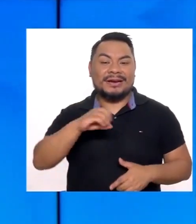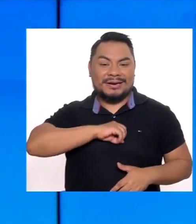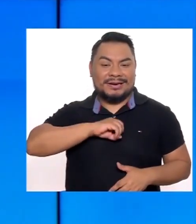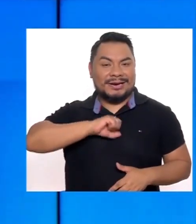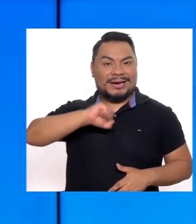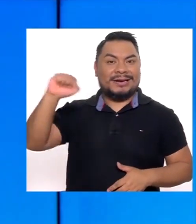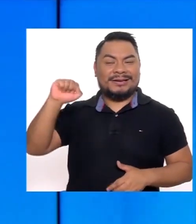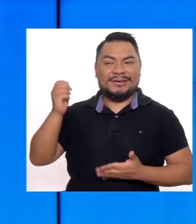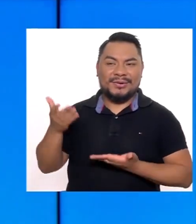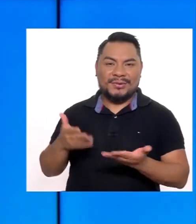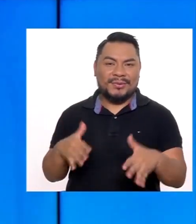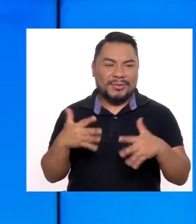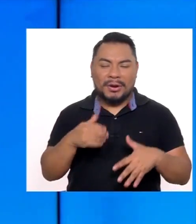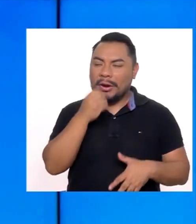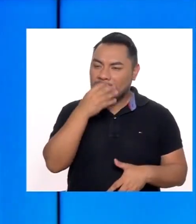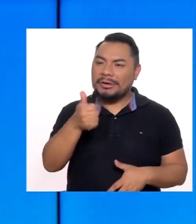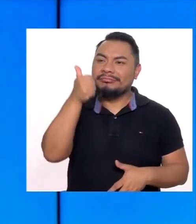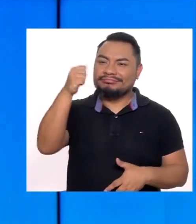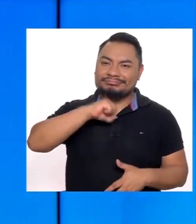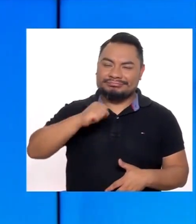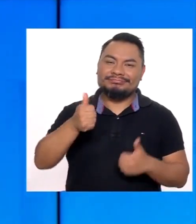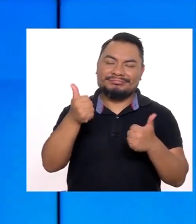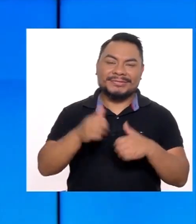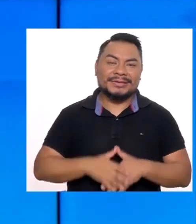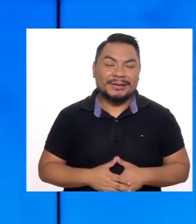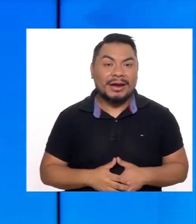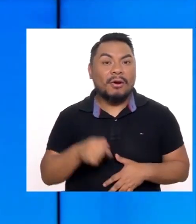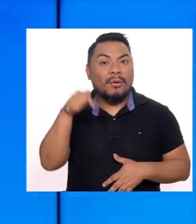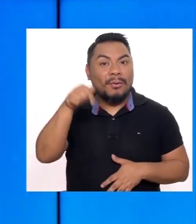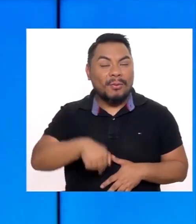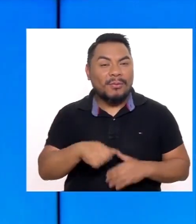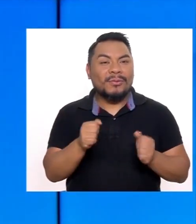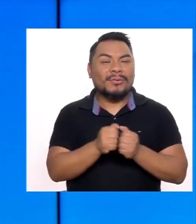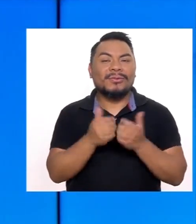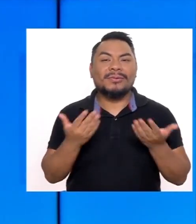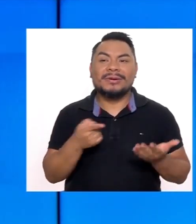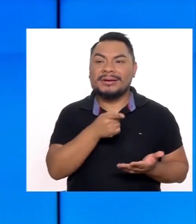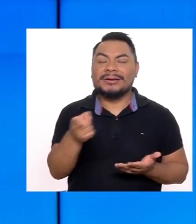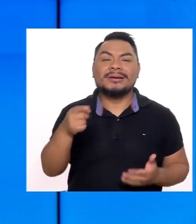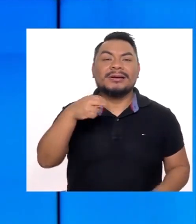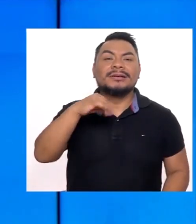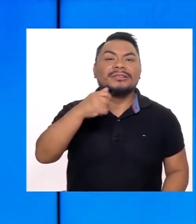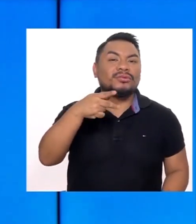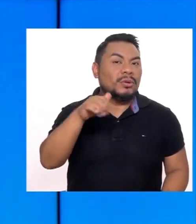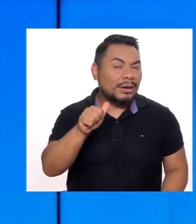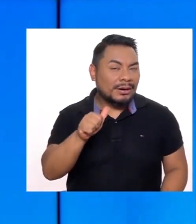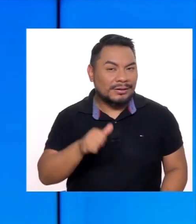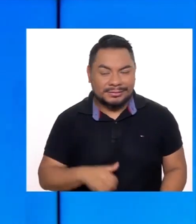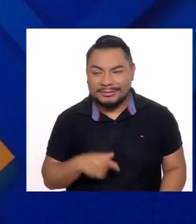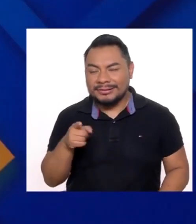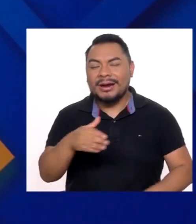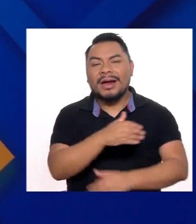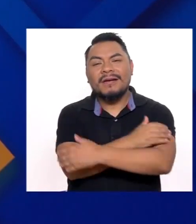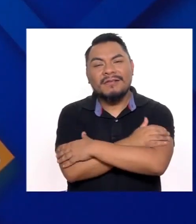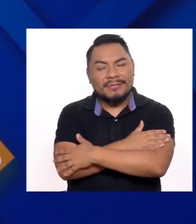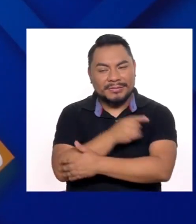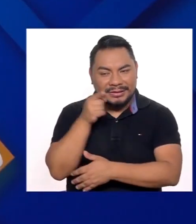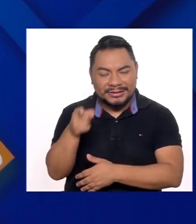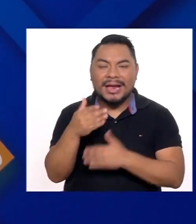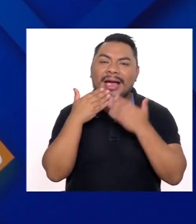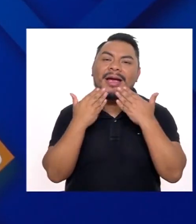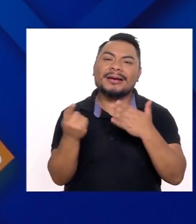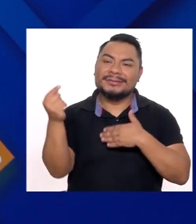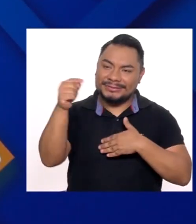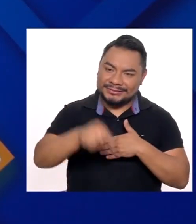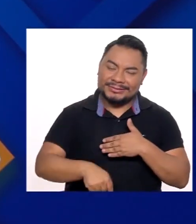medallas Que bien merecidas Las tienen Estamos el día de hoy Pues justamente Con Nur Cacayupe Un abrazo para ti